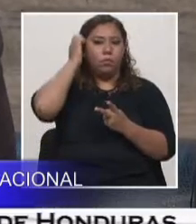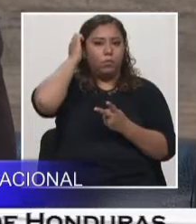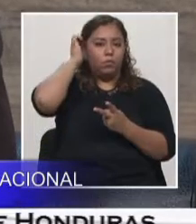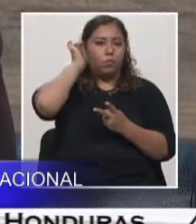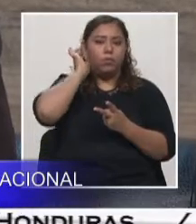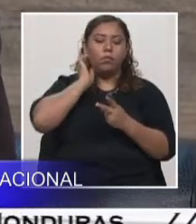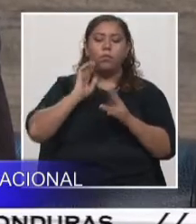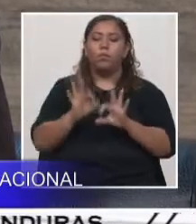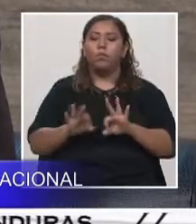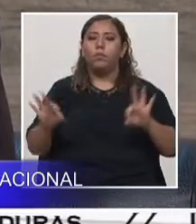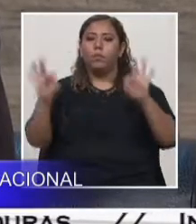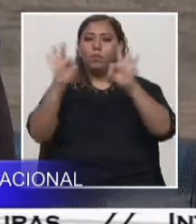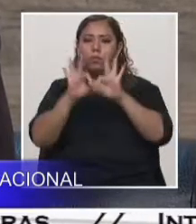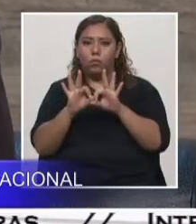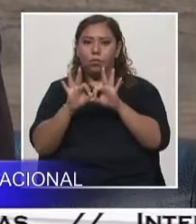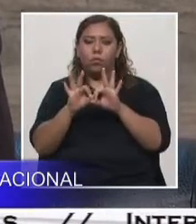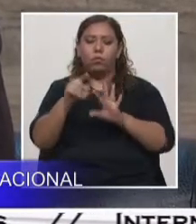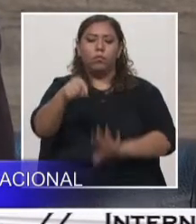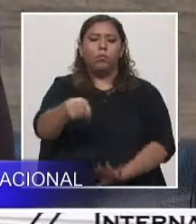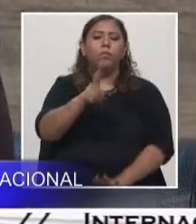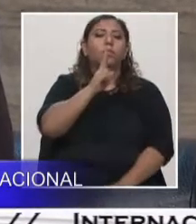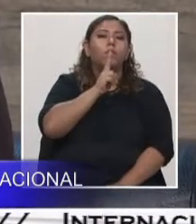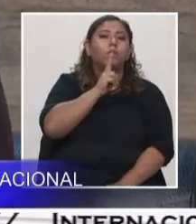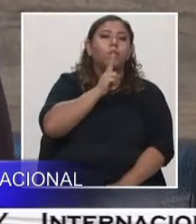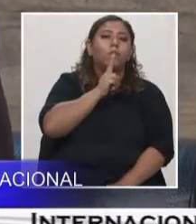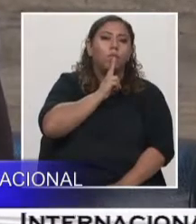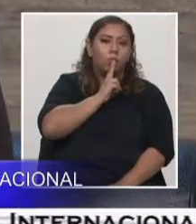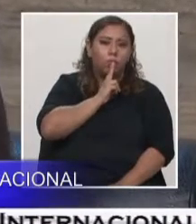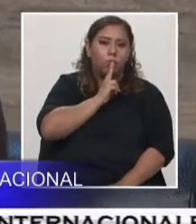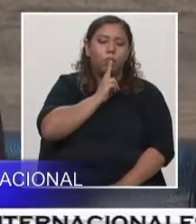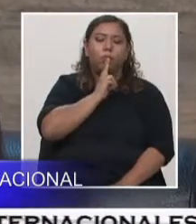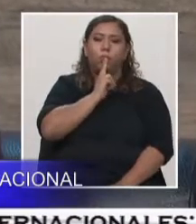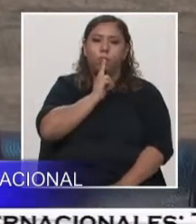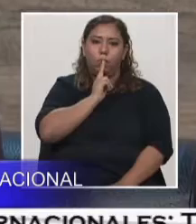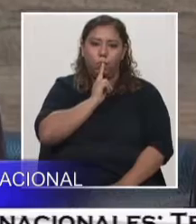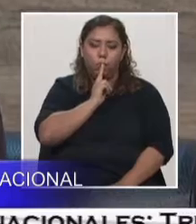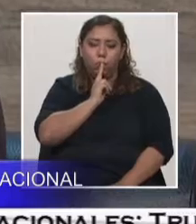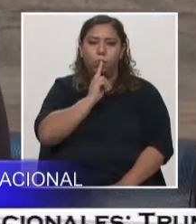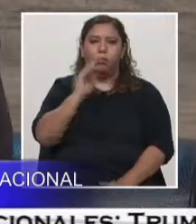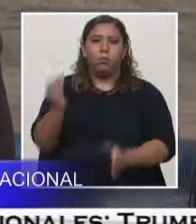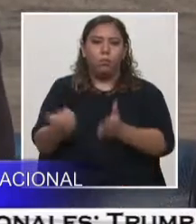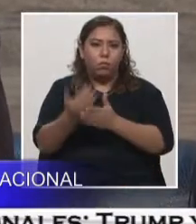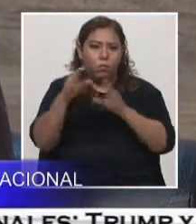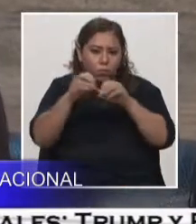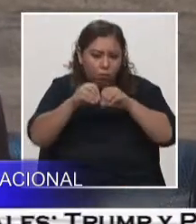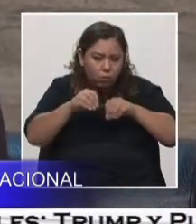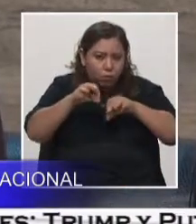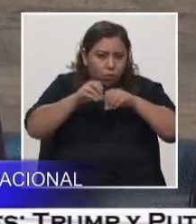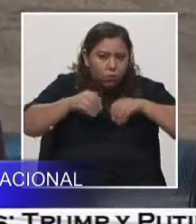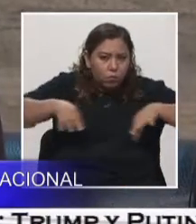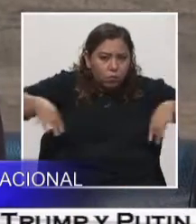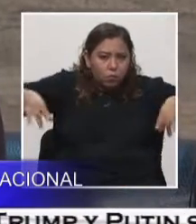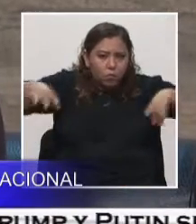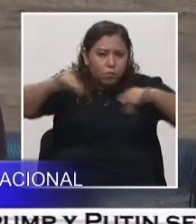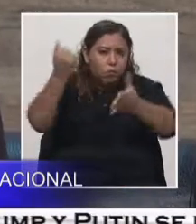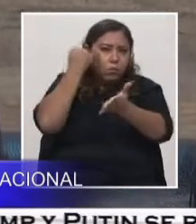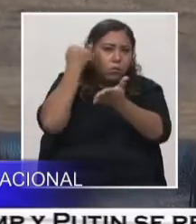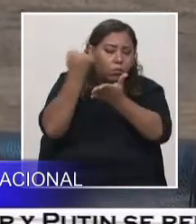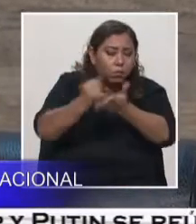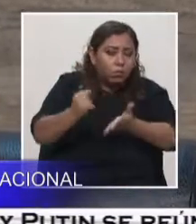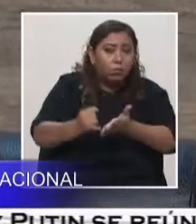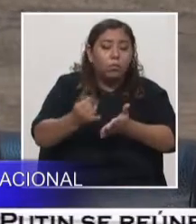importancia de lo que en Honduras debe desarrollarse una geología, están por desarrollarse lo que es el mapa